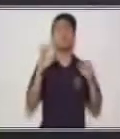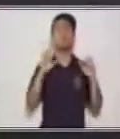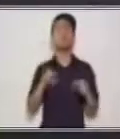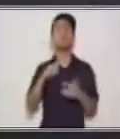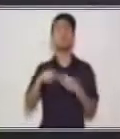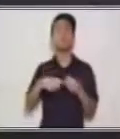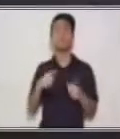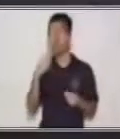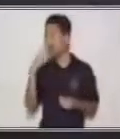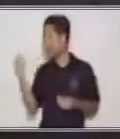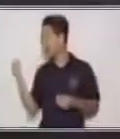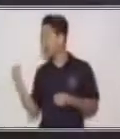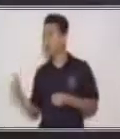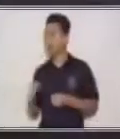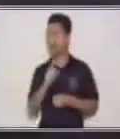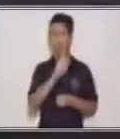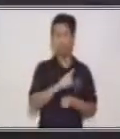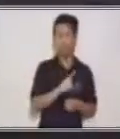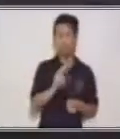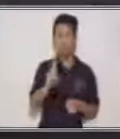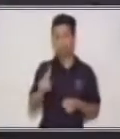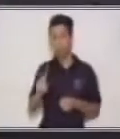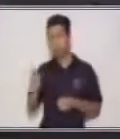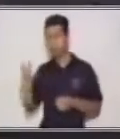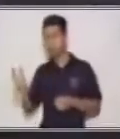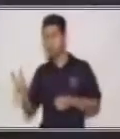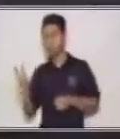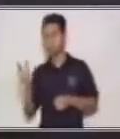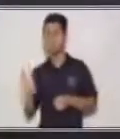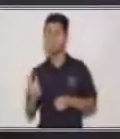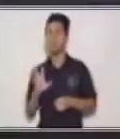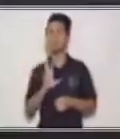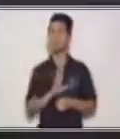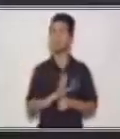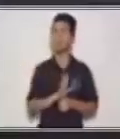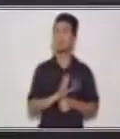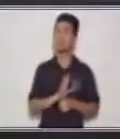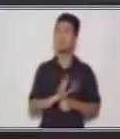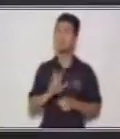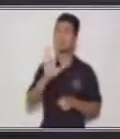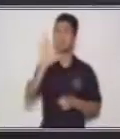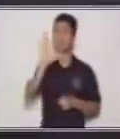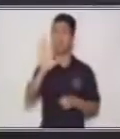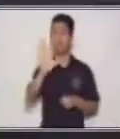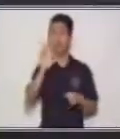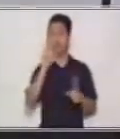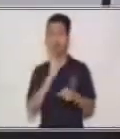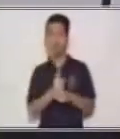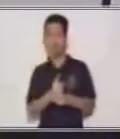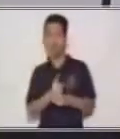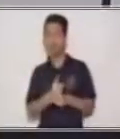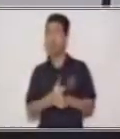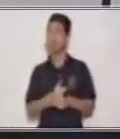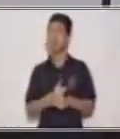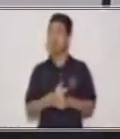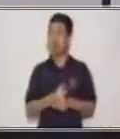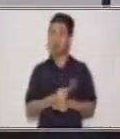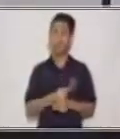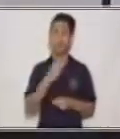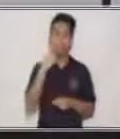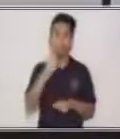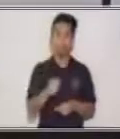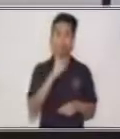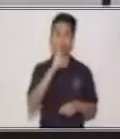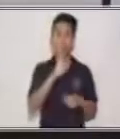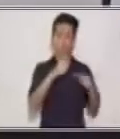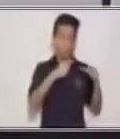Una, dos, tres, cuatro, cinco. Quiere decir que hay un plato de